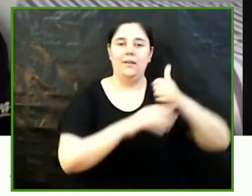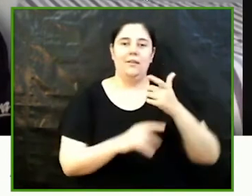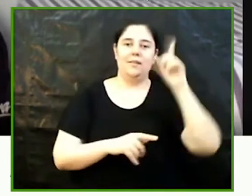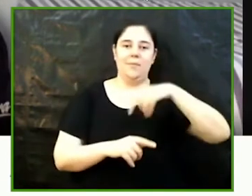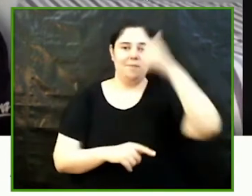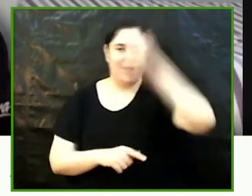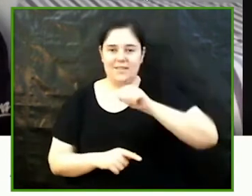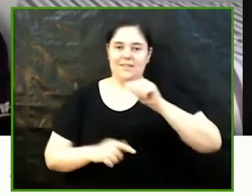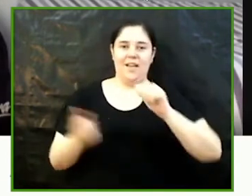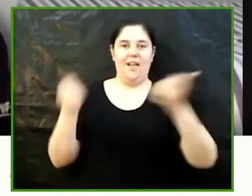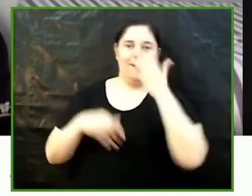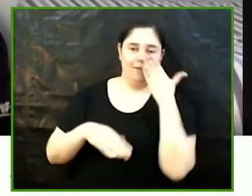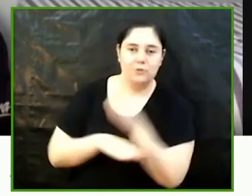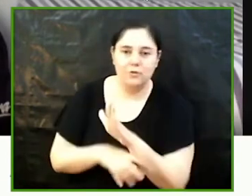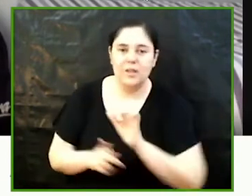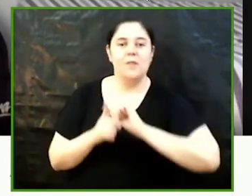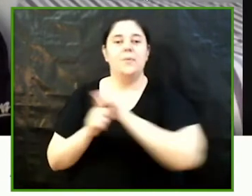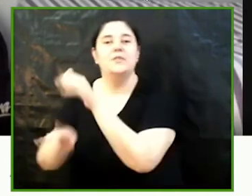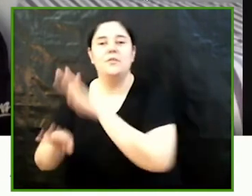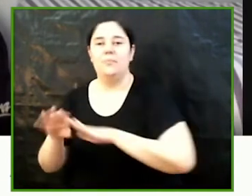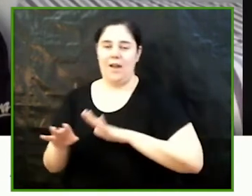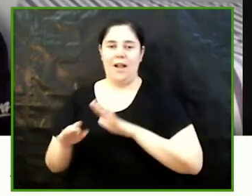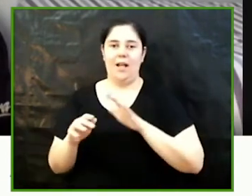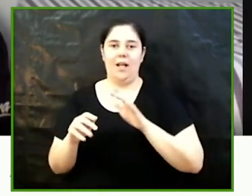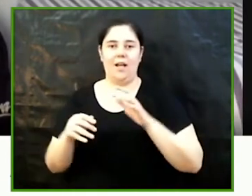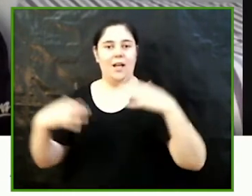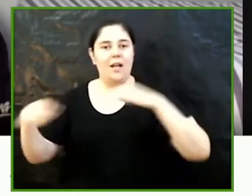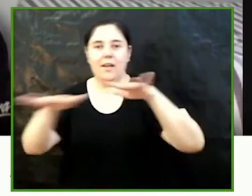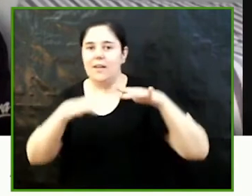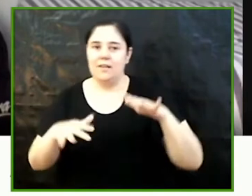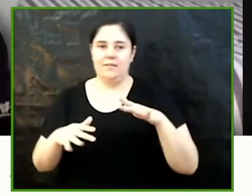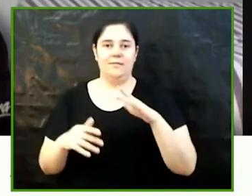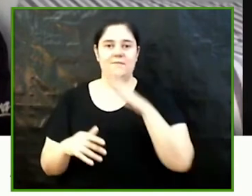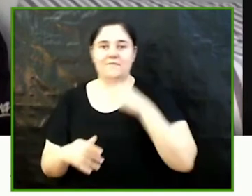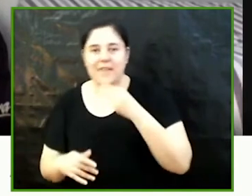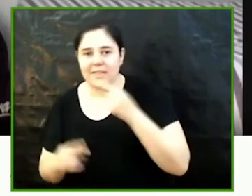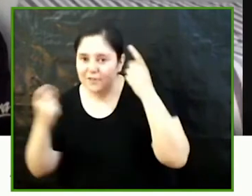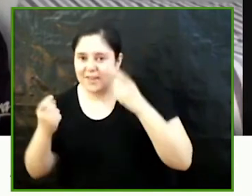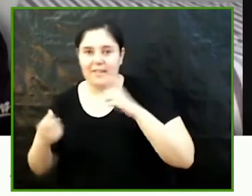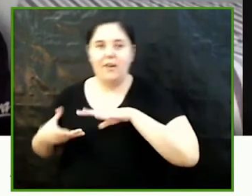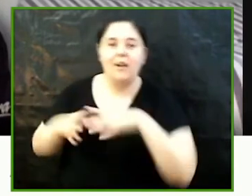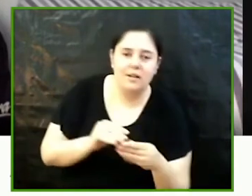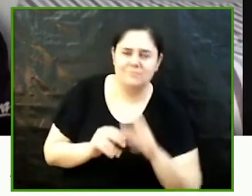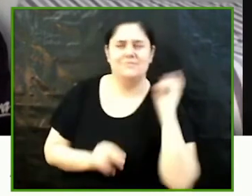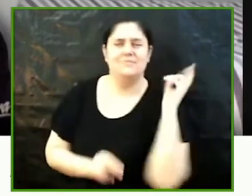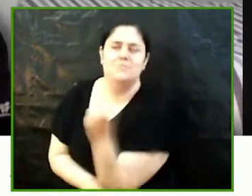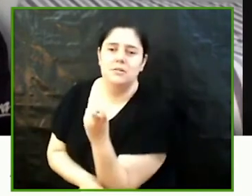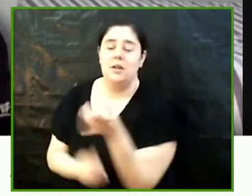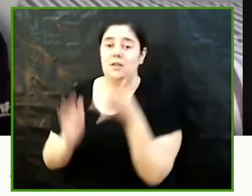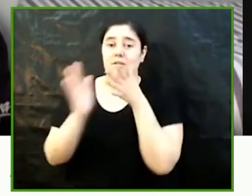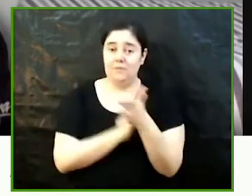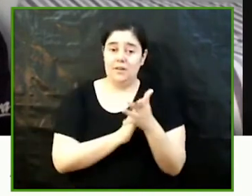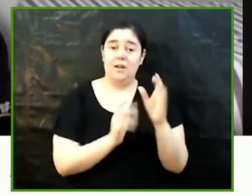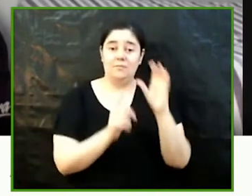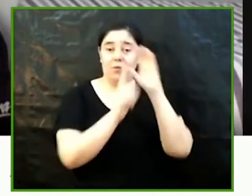ajustarse a los cánones de belleza cosificación de los cuerpos de las mujeres y un largo etcétera Es así como vemos el gran alcance de la cultura patriarcal